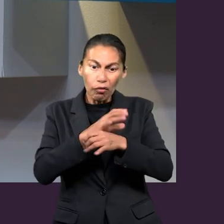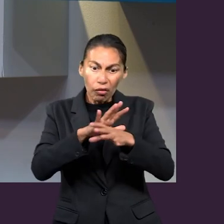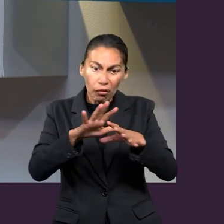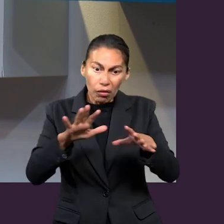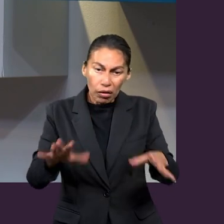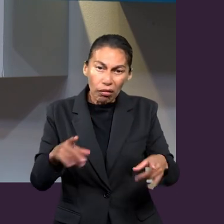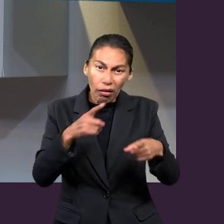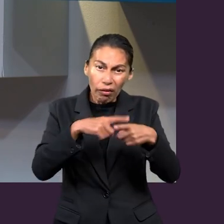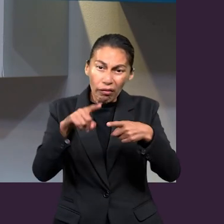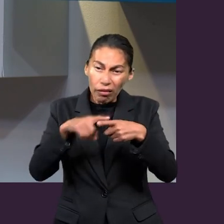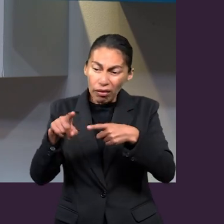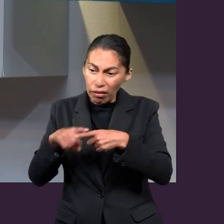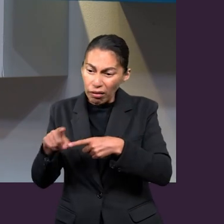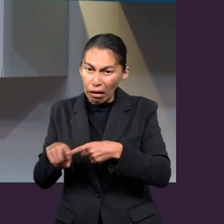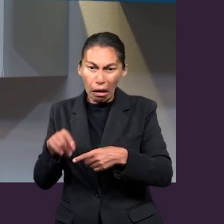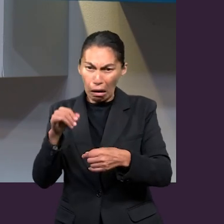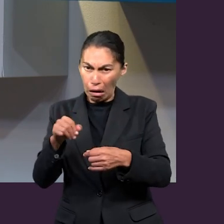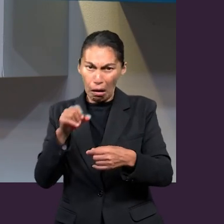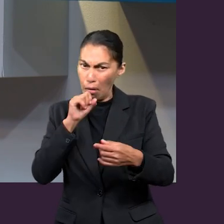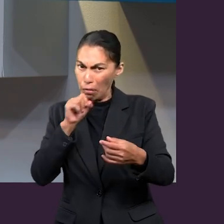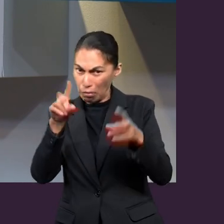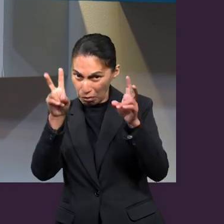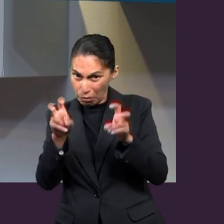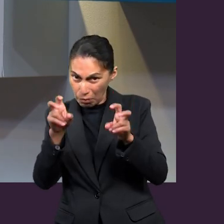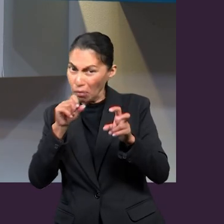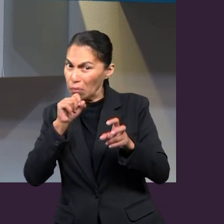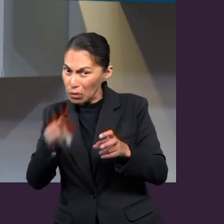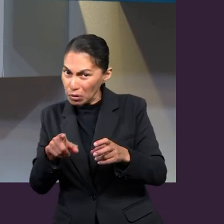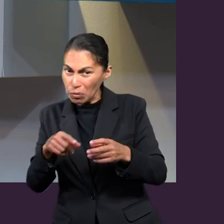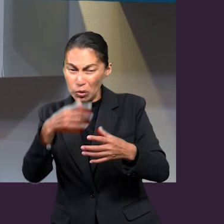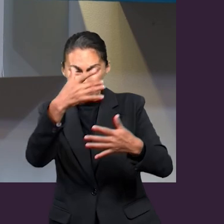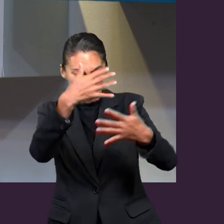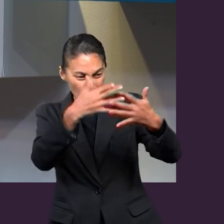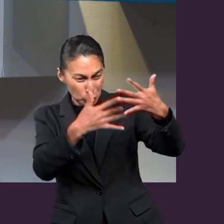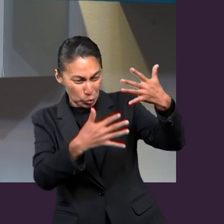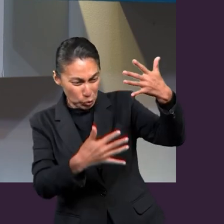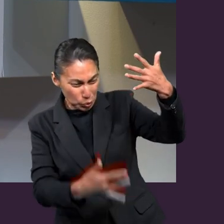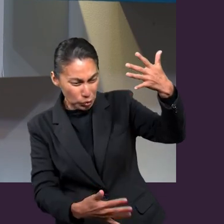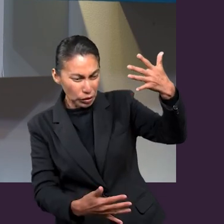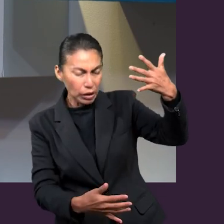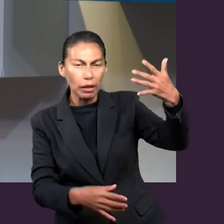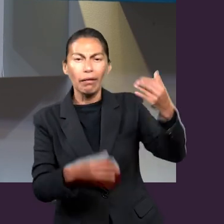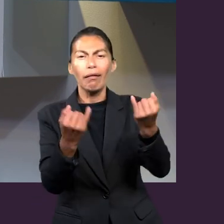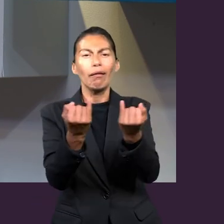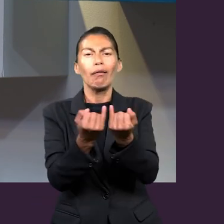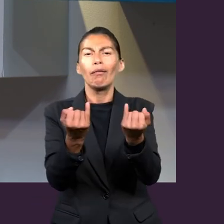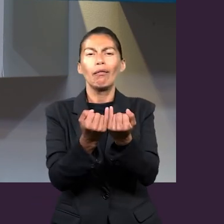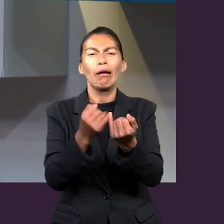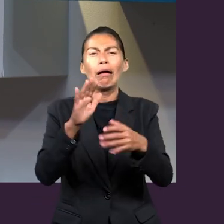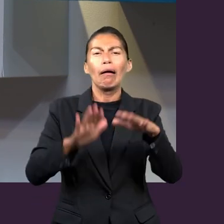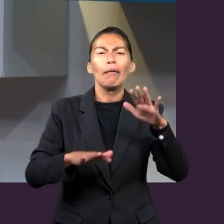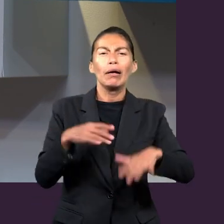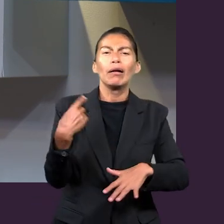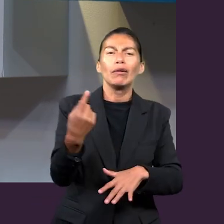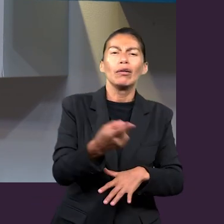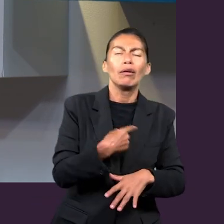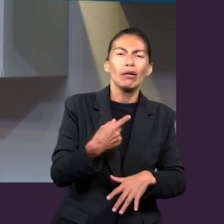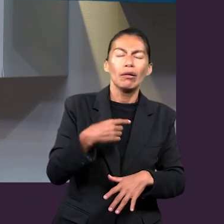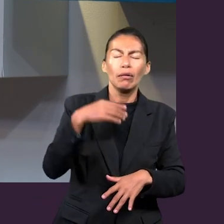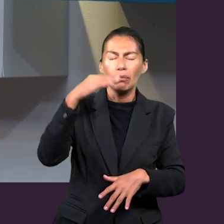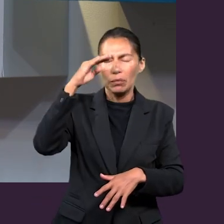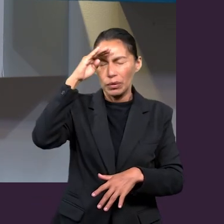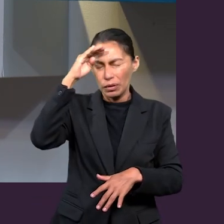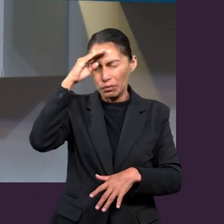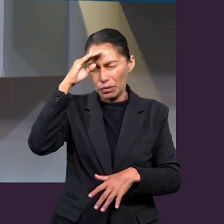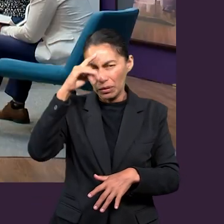llegarte información, información muy relacionada? Es un poco igual. Cuando nosotros tenemos una pequeña debilidad de